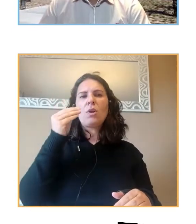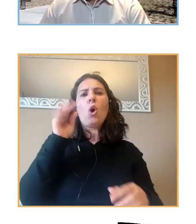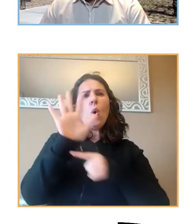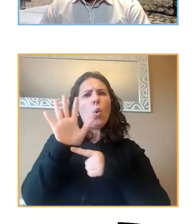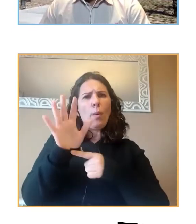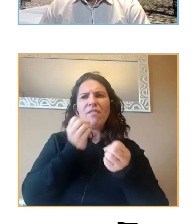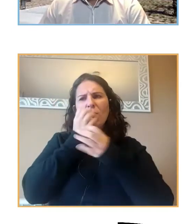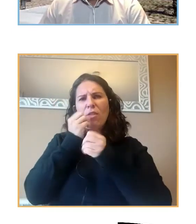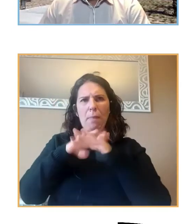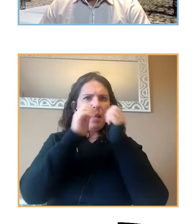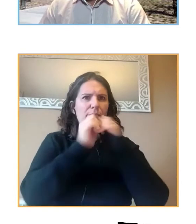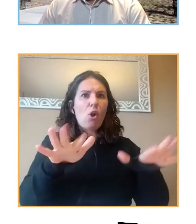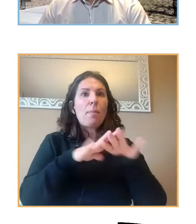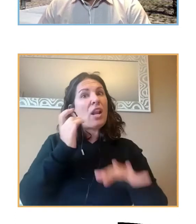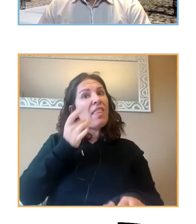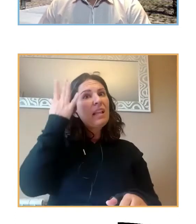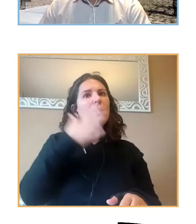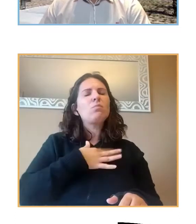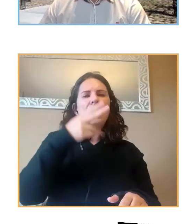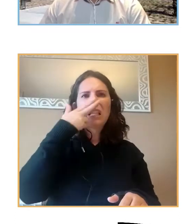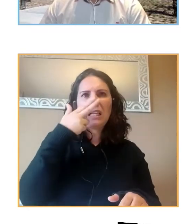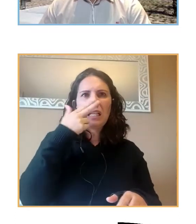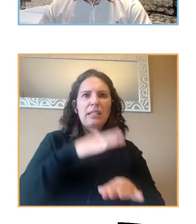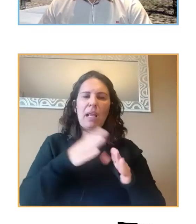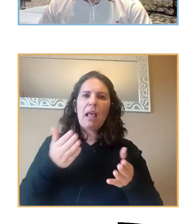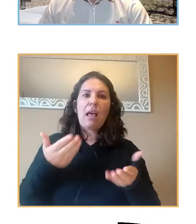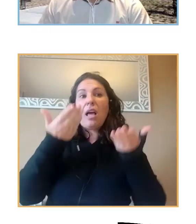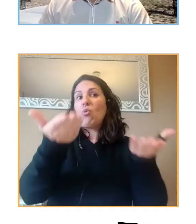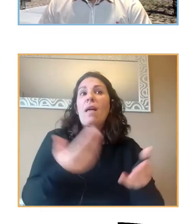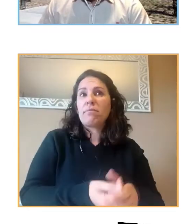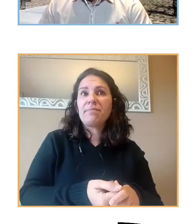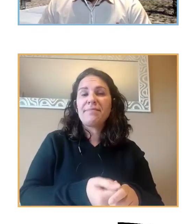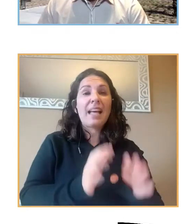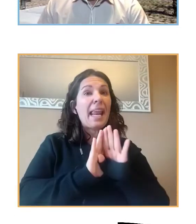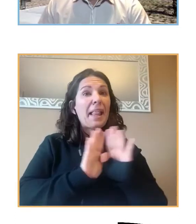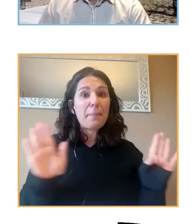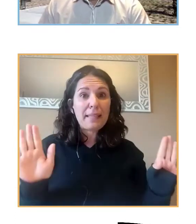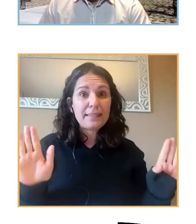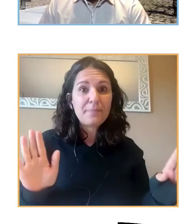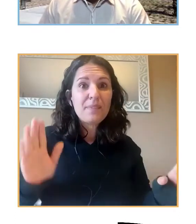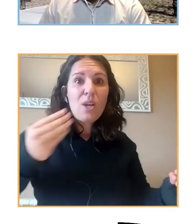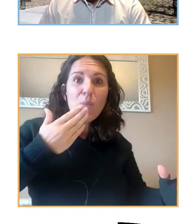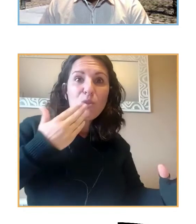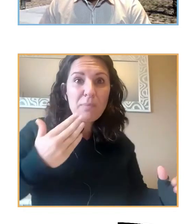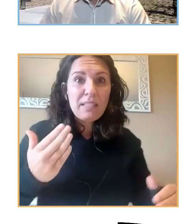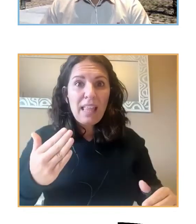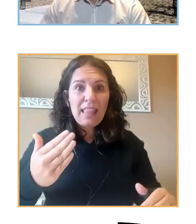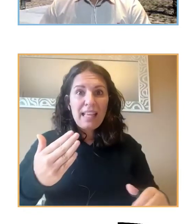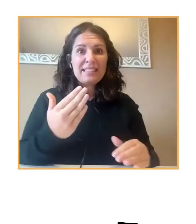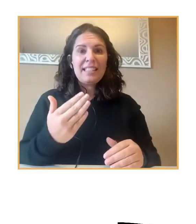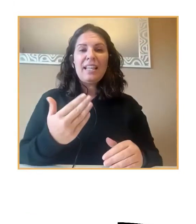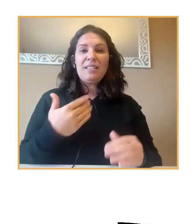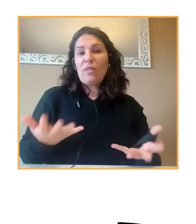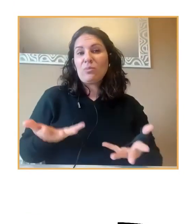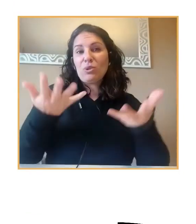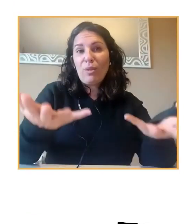son iniciativas que pueden ser interesantes para contribuir nada más muchísimas gracias y quedo a su